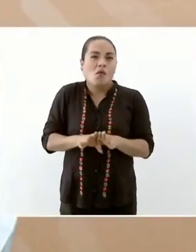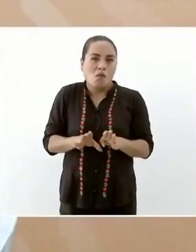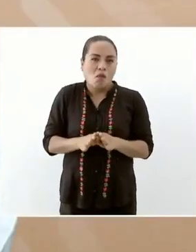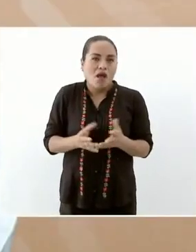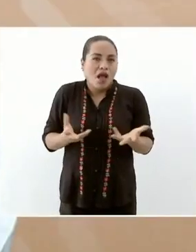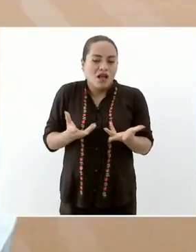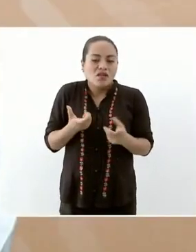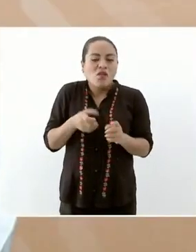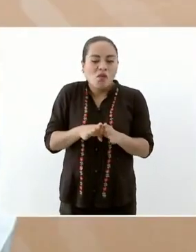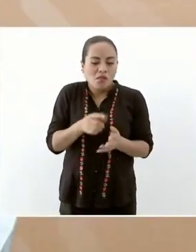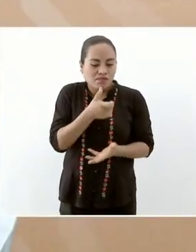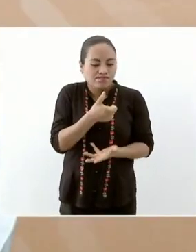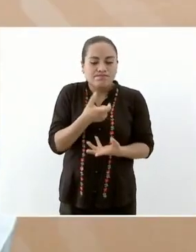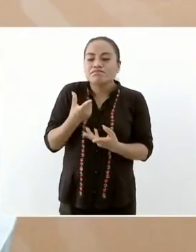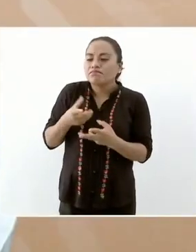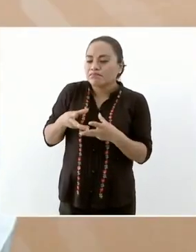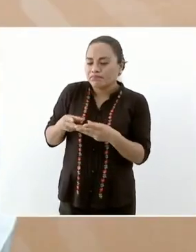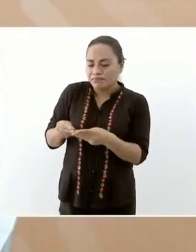también